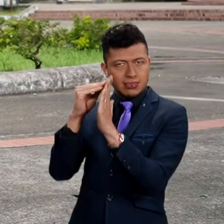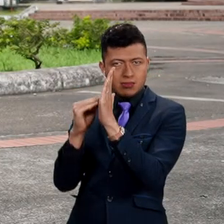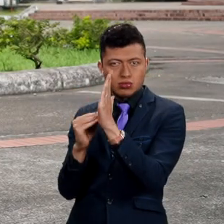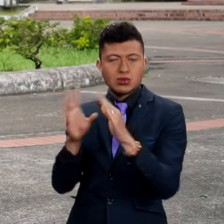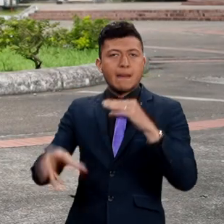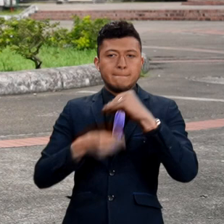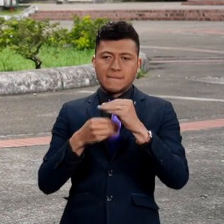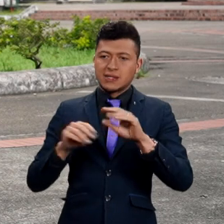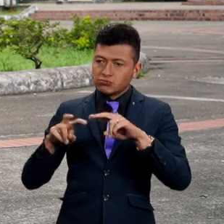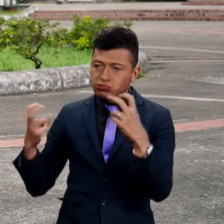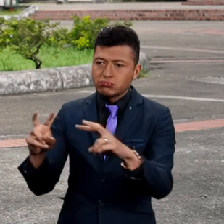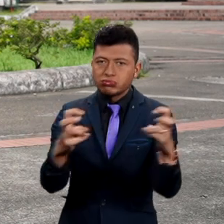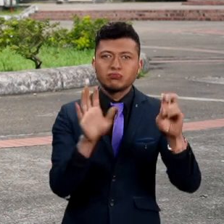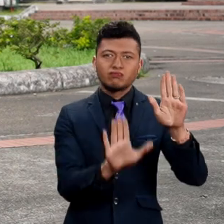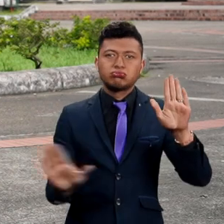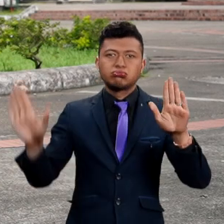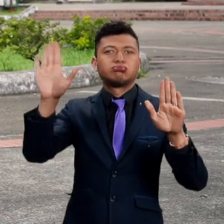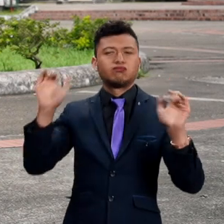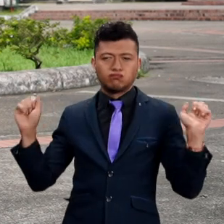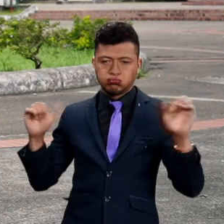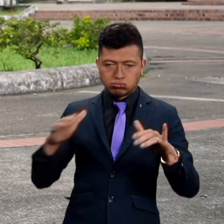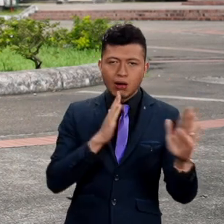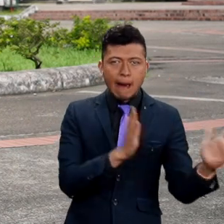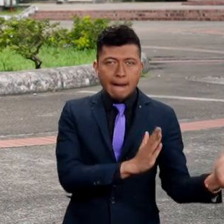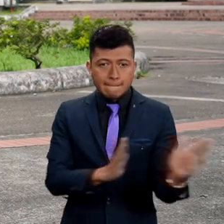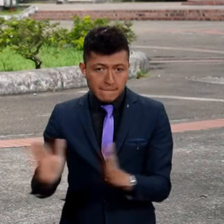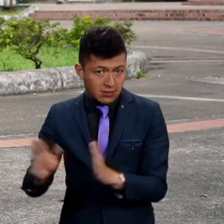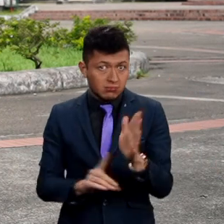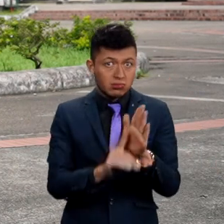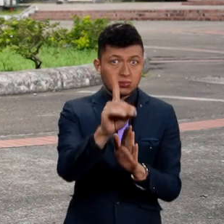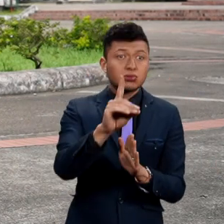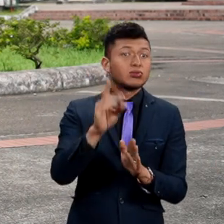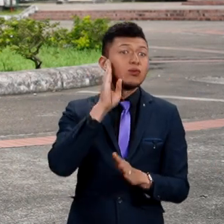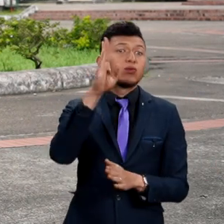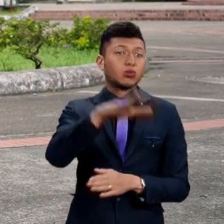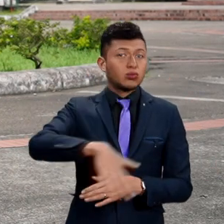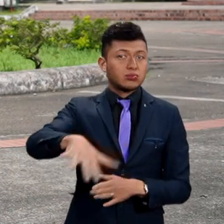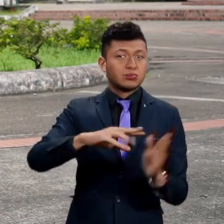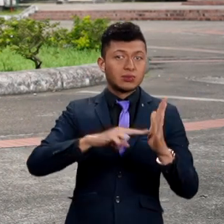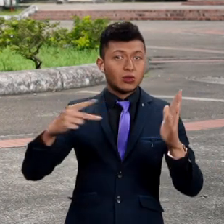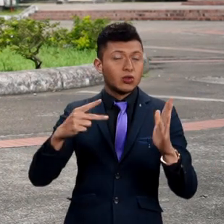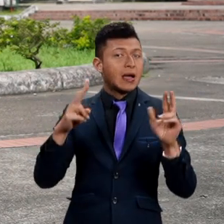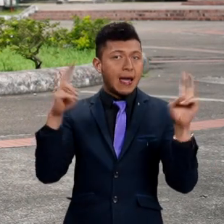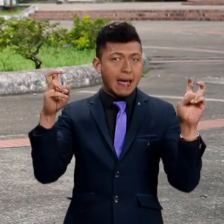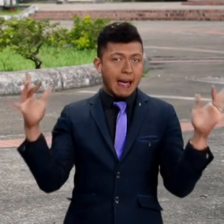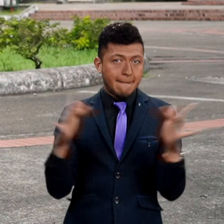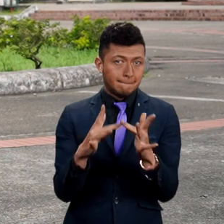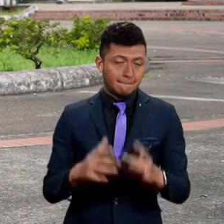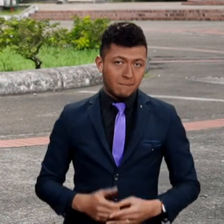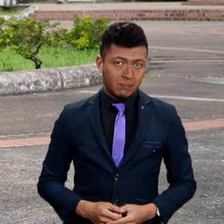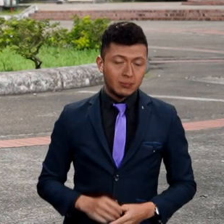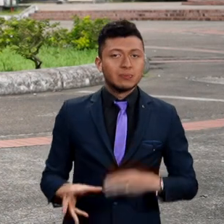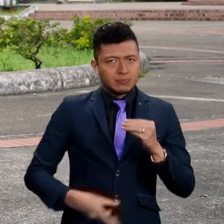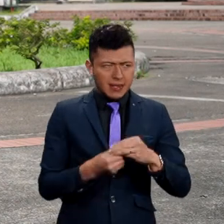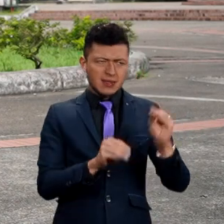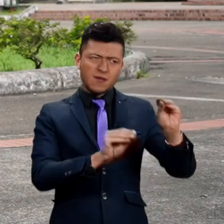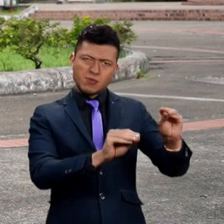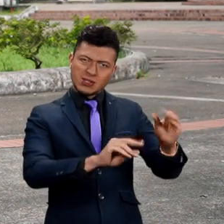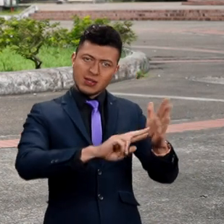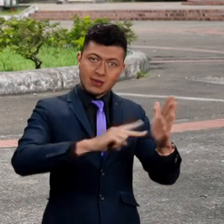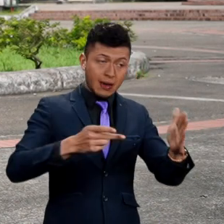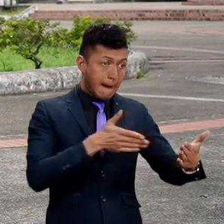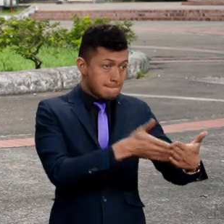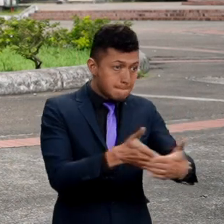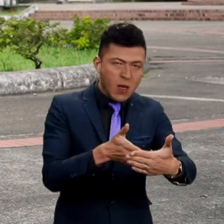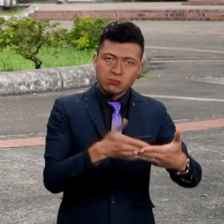y las mesas regionales en las cuales todos hemos aportado en la planeación de lo que será el futuro del sector. Pero también con programas